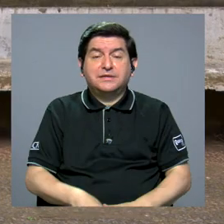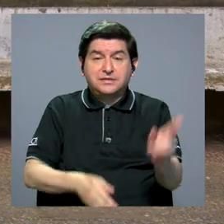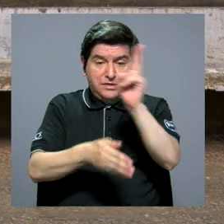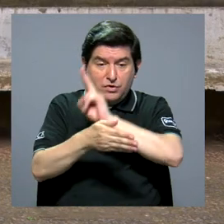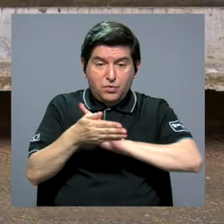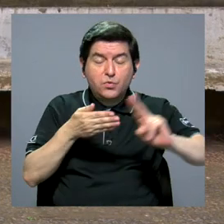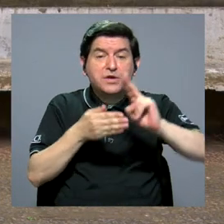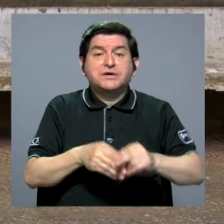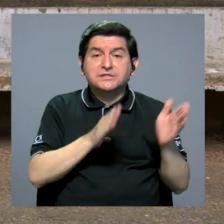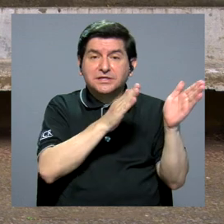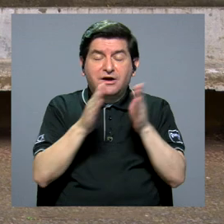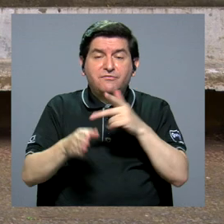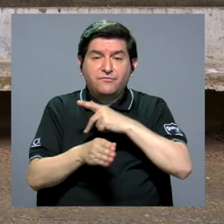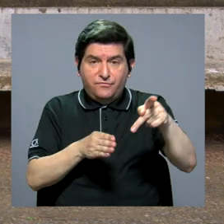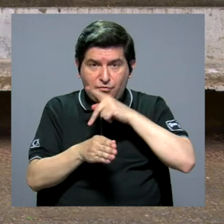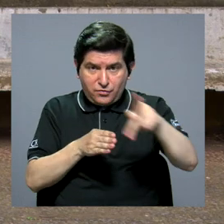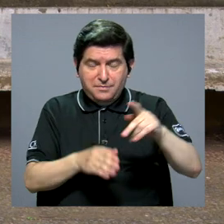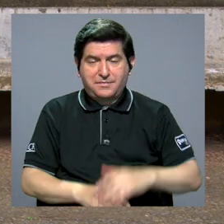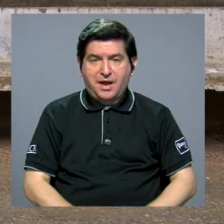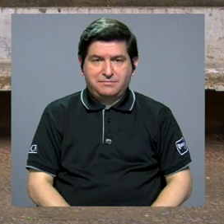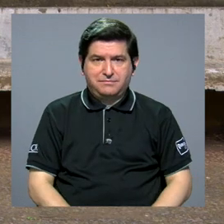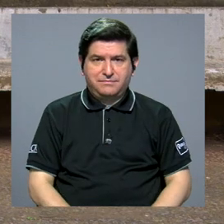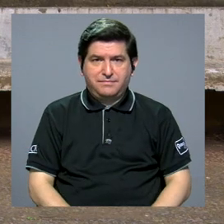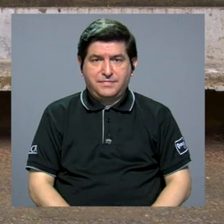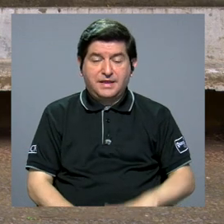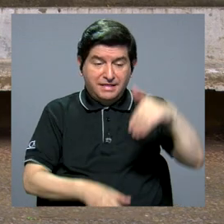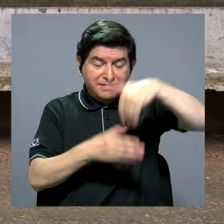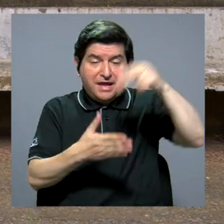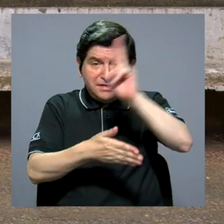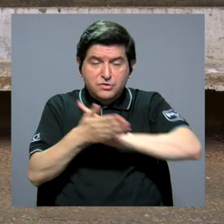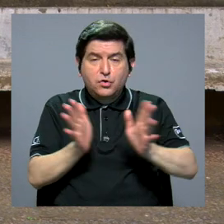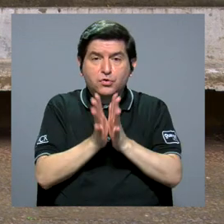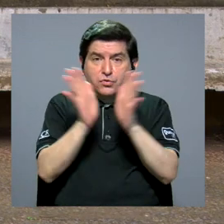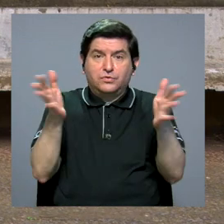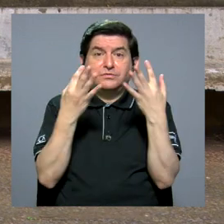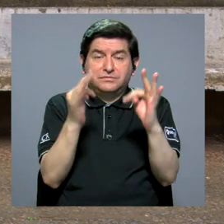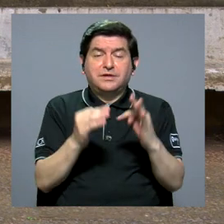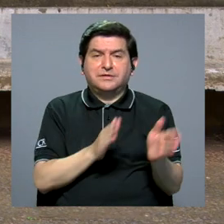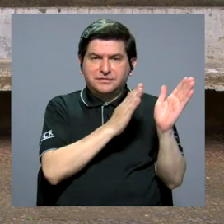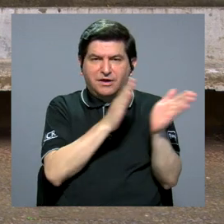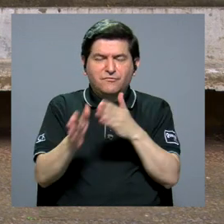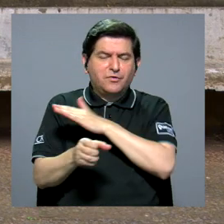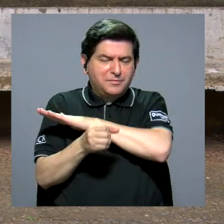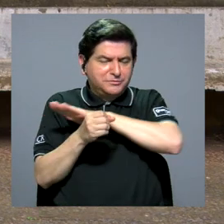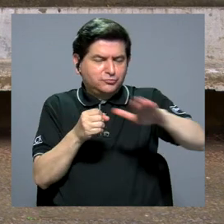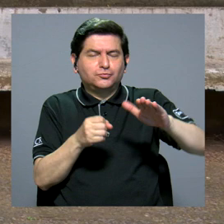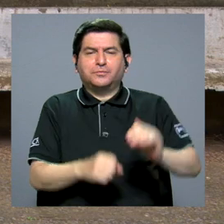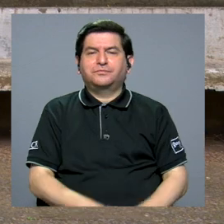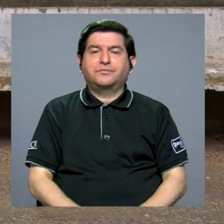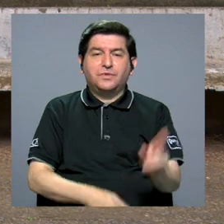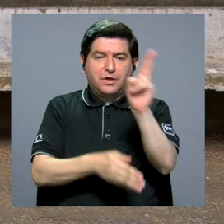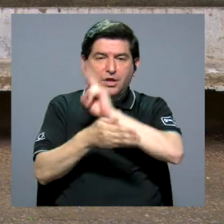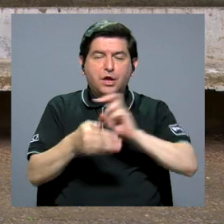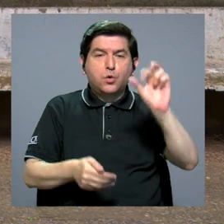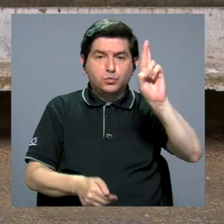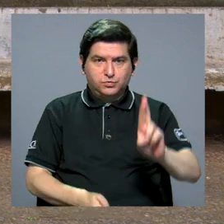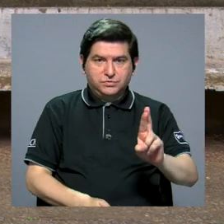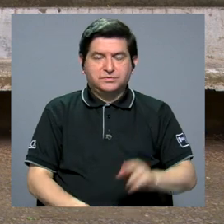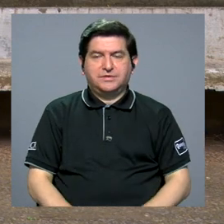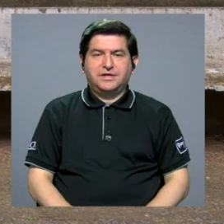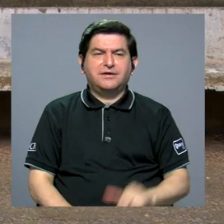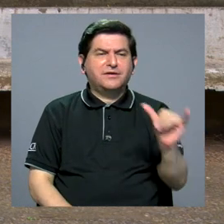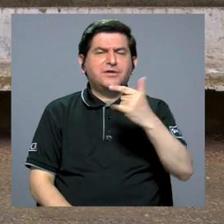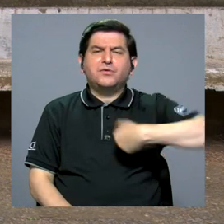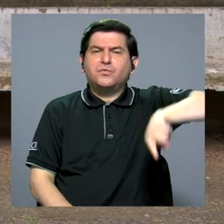profesionales y esa formación de profesionales en las universidades públicas buscan esa formación integral en la Universidad de Costa Rica